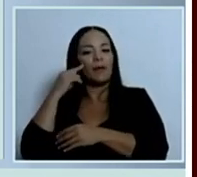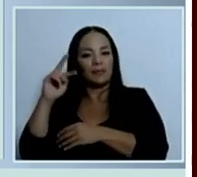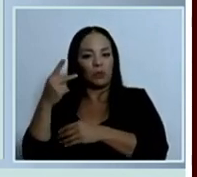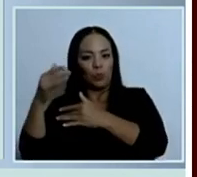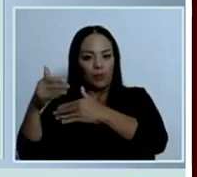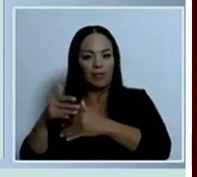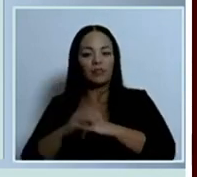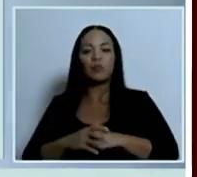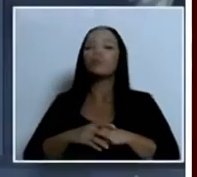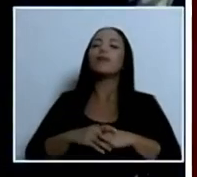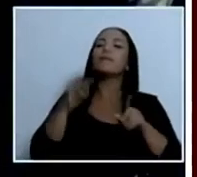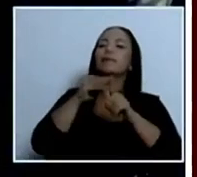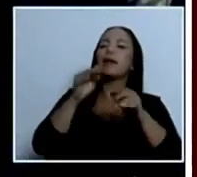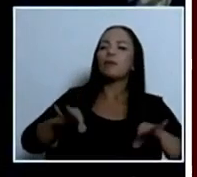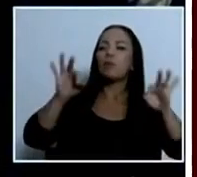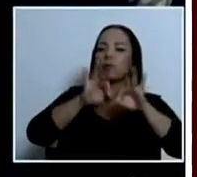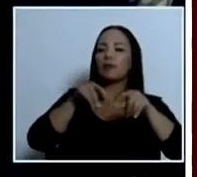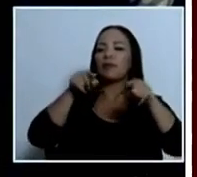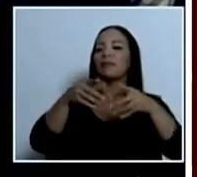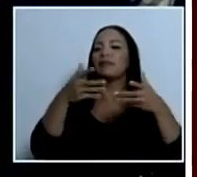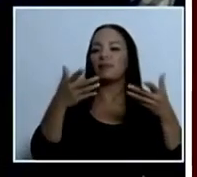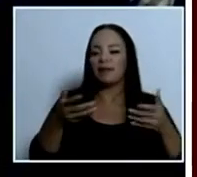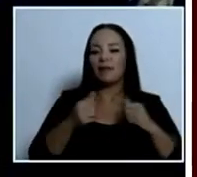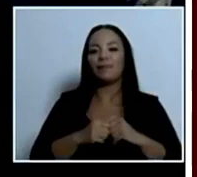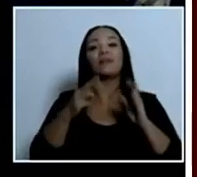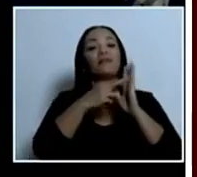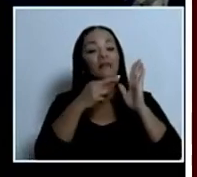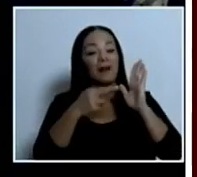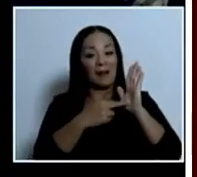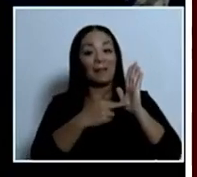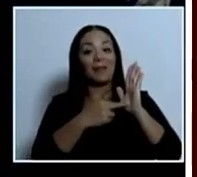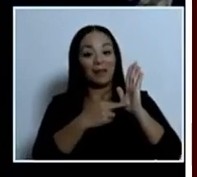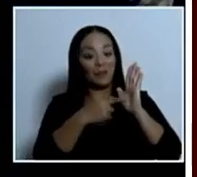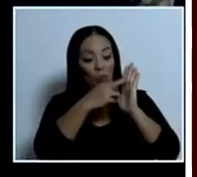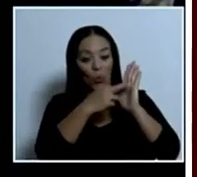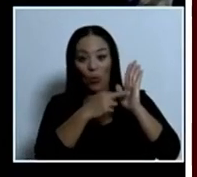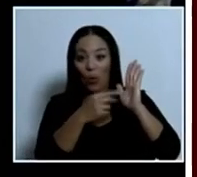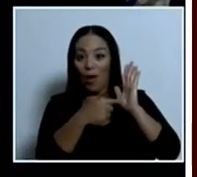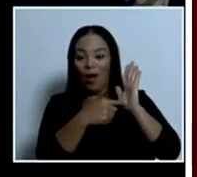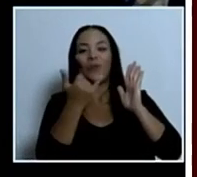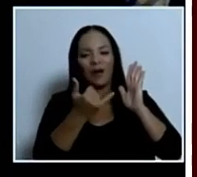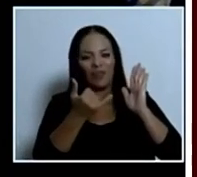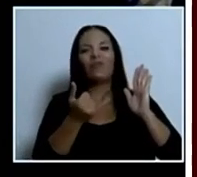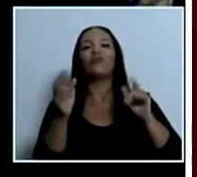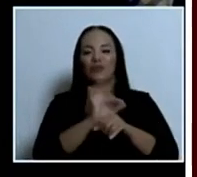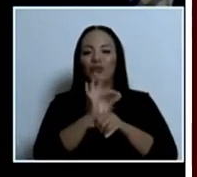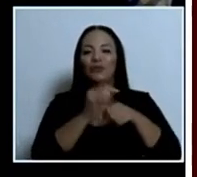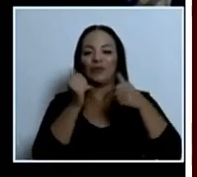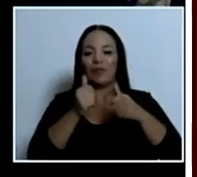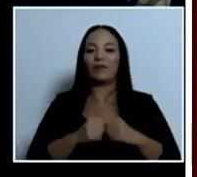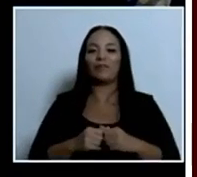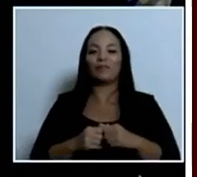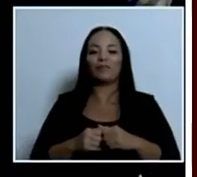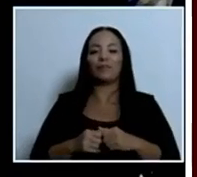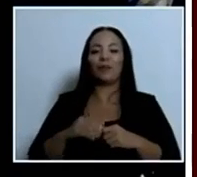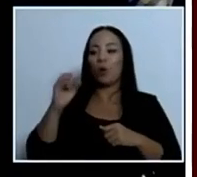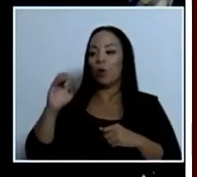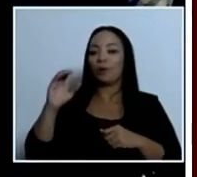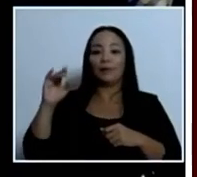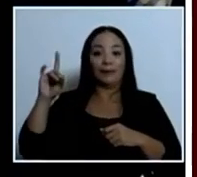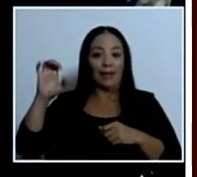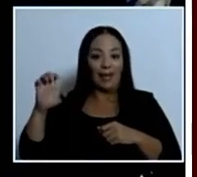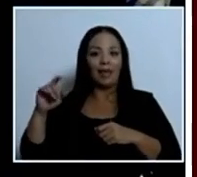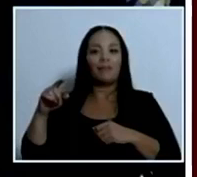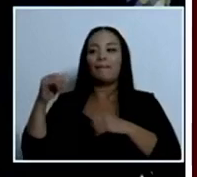mensaje clave acá, presidente? Es que el reglamento sí funciona, que estamos homologando registros de países OCDE y que